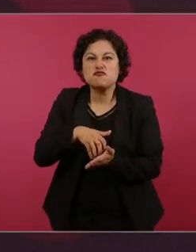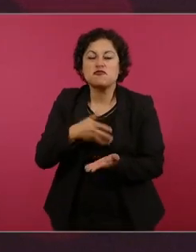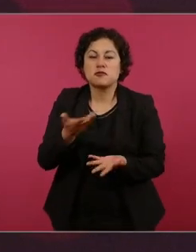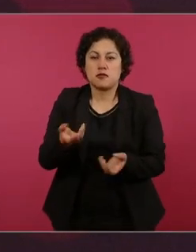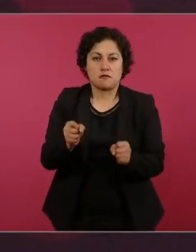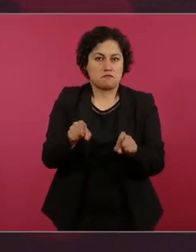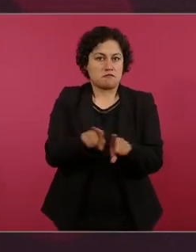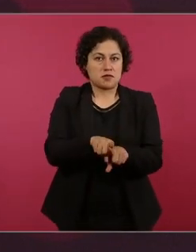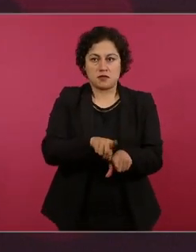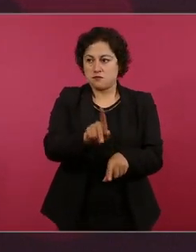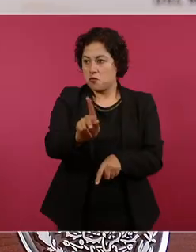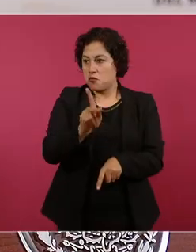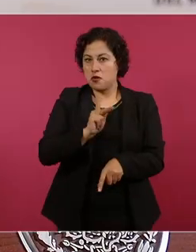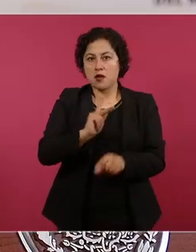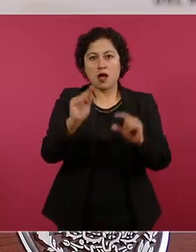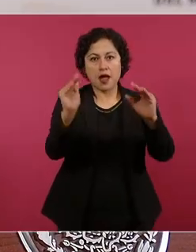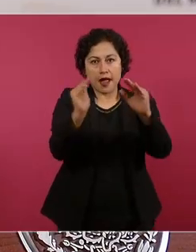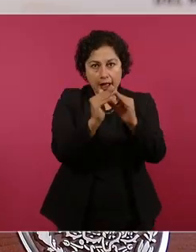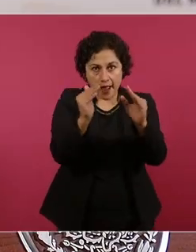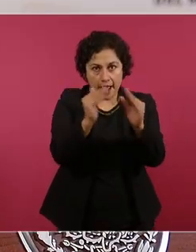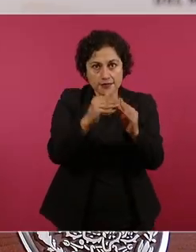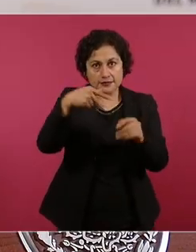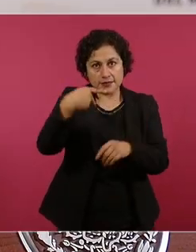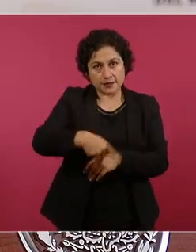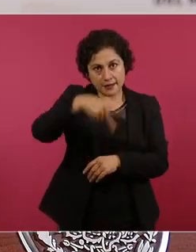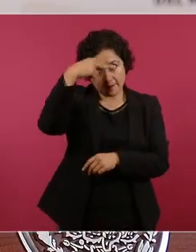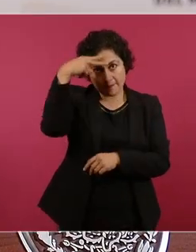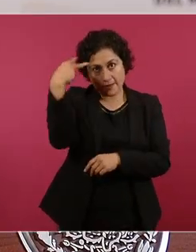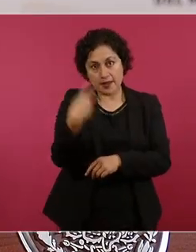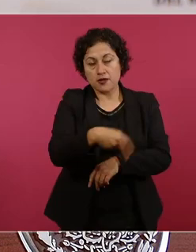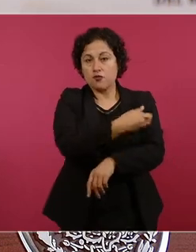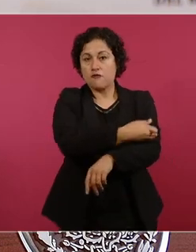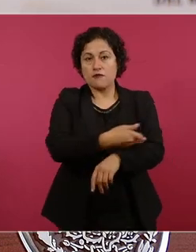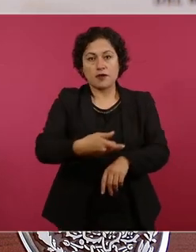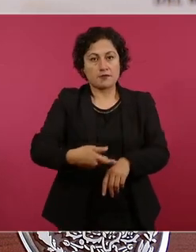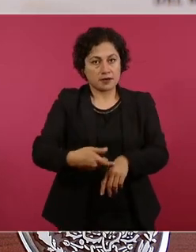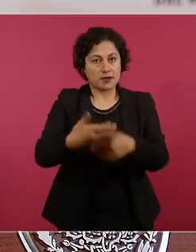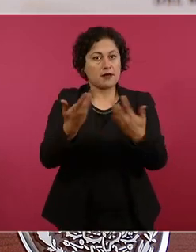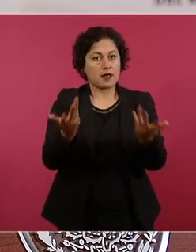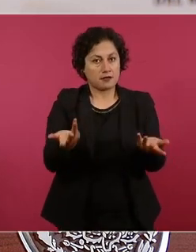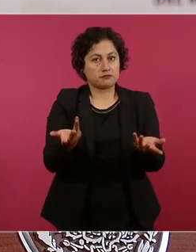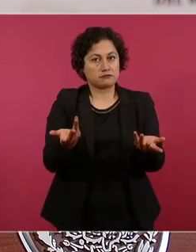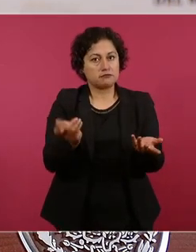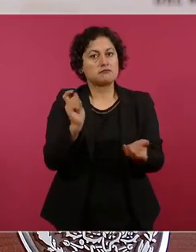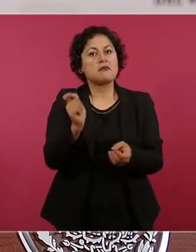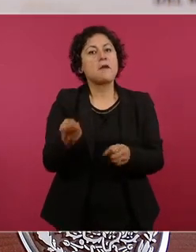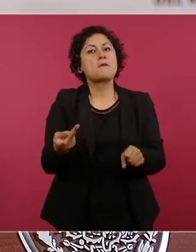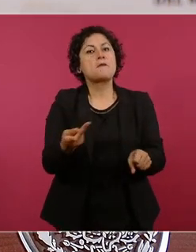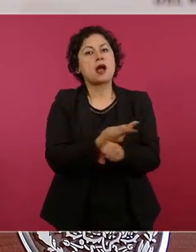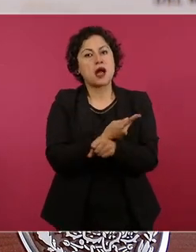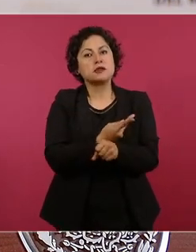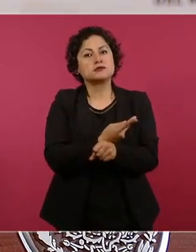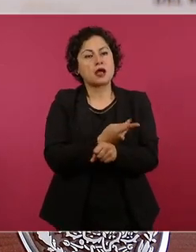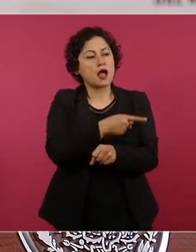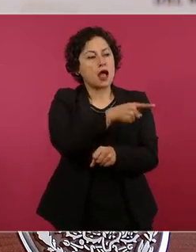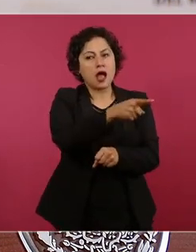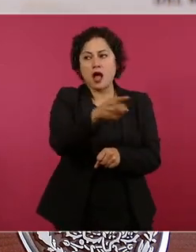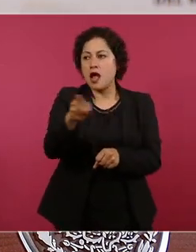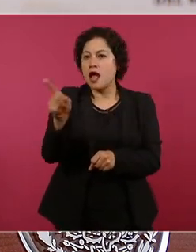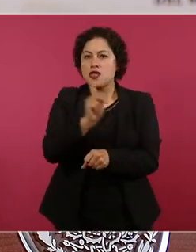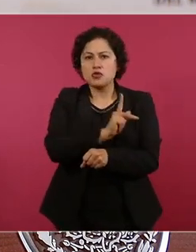de México de las familias de México llega cuando menos un apoyo